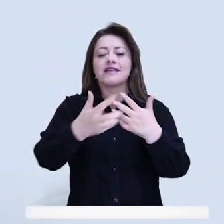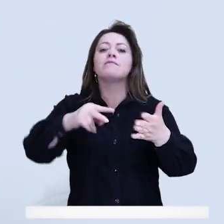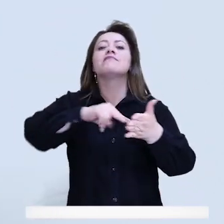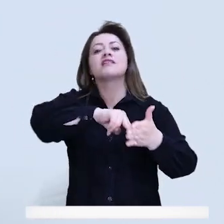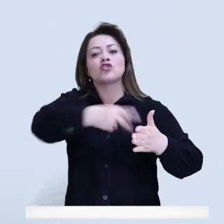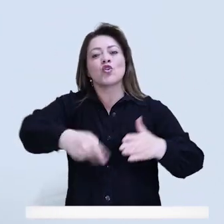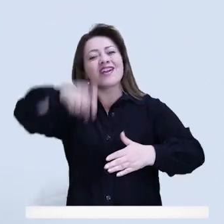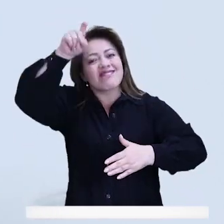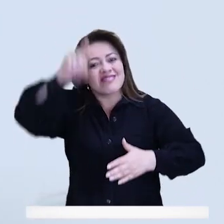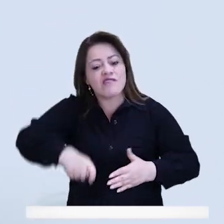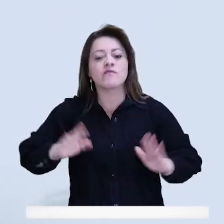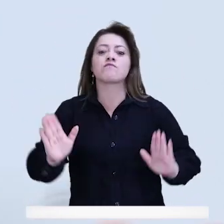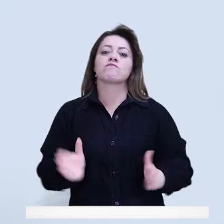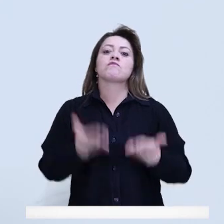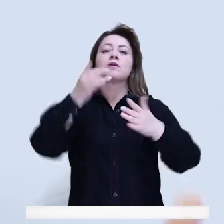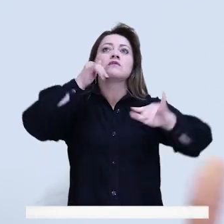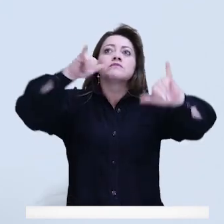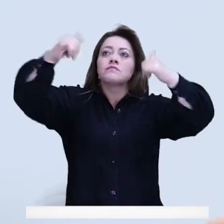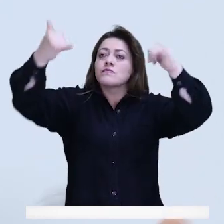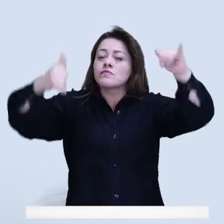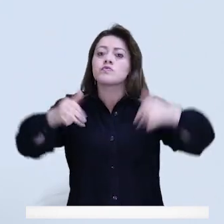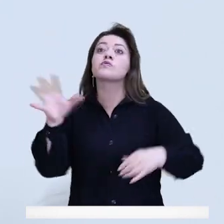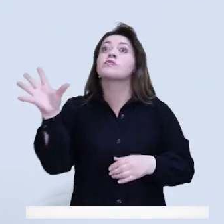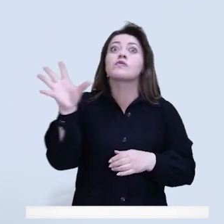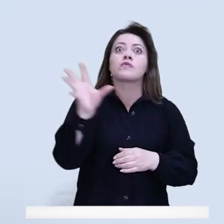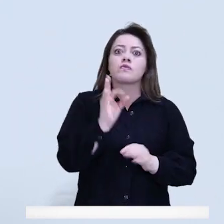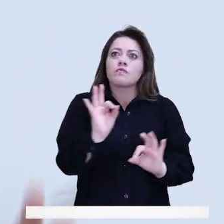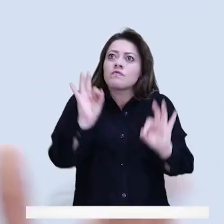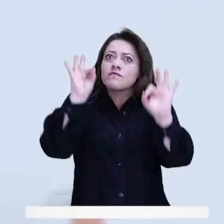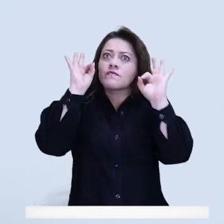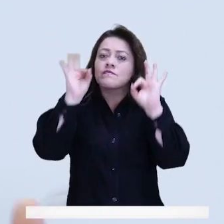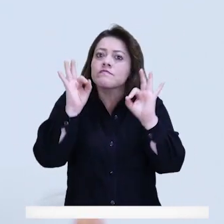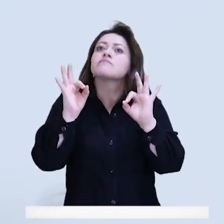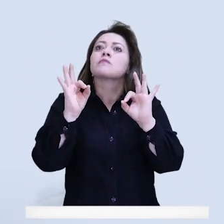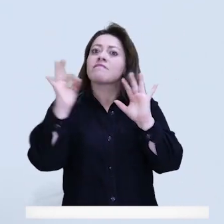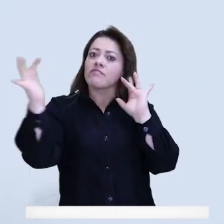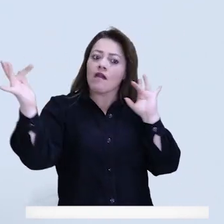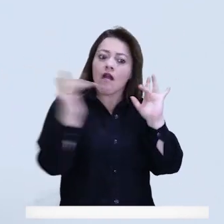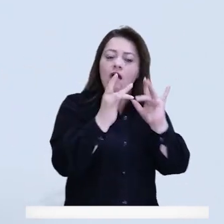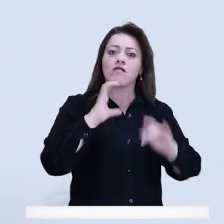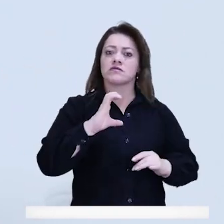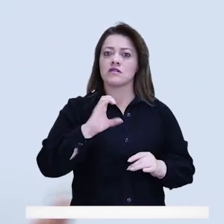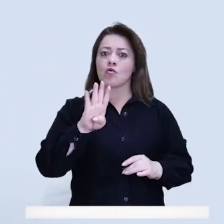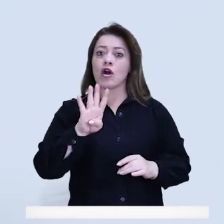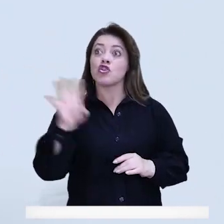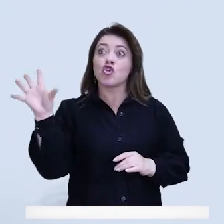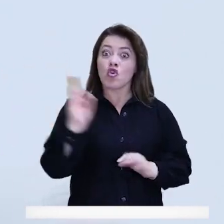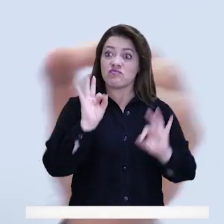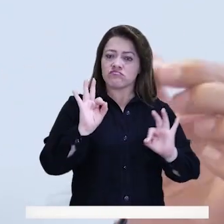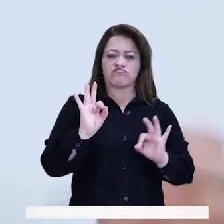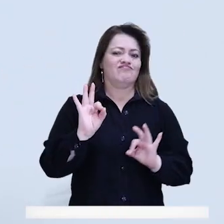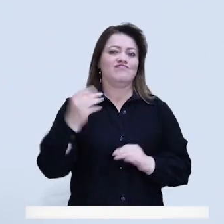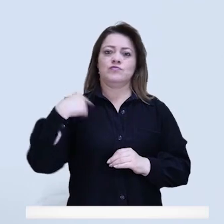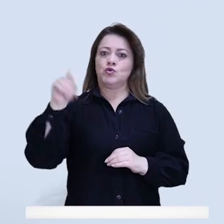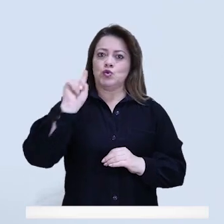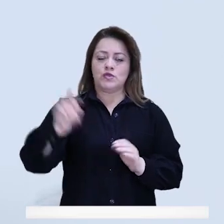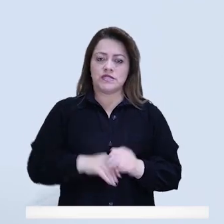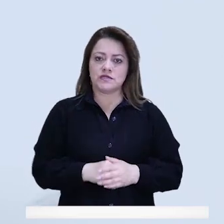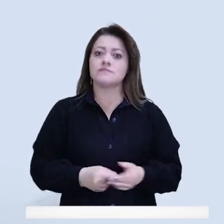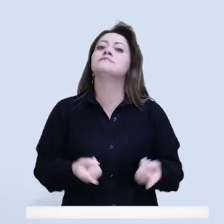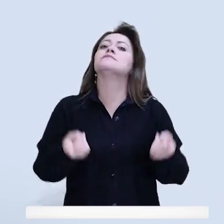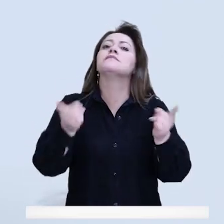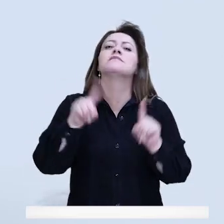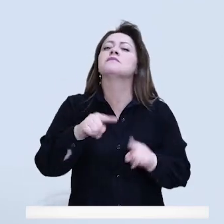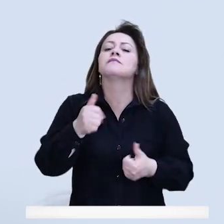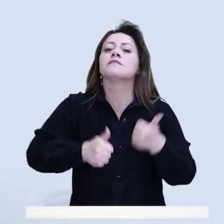mejorar el sistema de tecnología que tenemos en cuanto a las cámaras porque no todas son compatibles con el C4. Acá hay algo que también